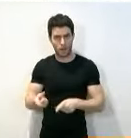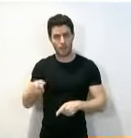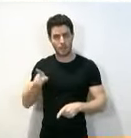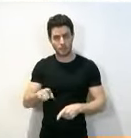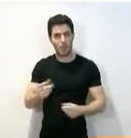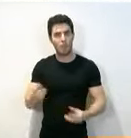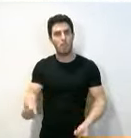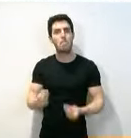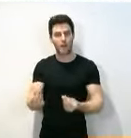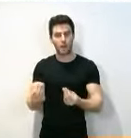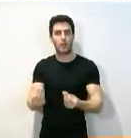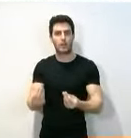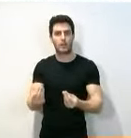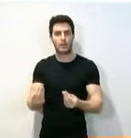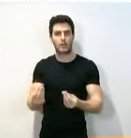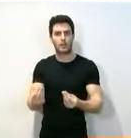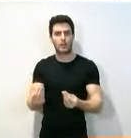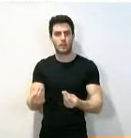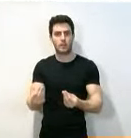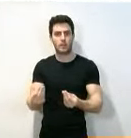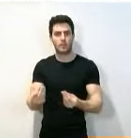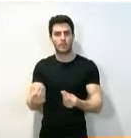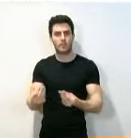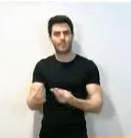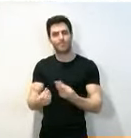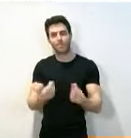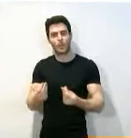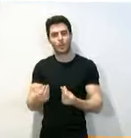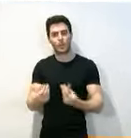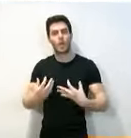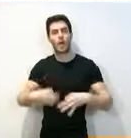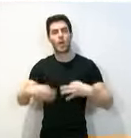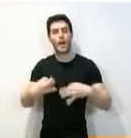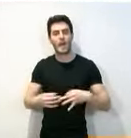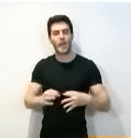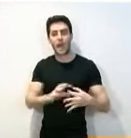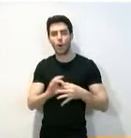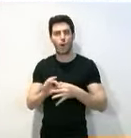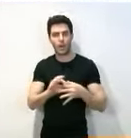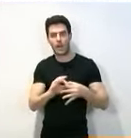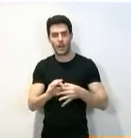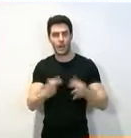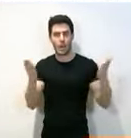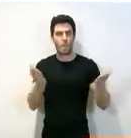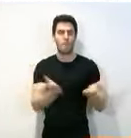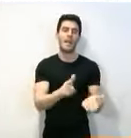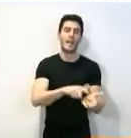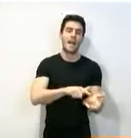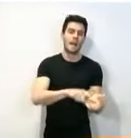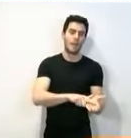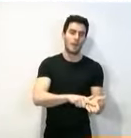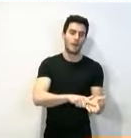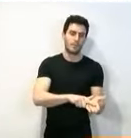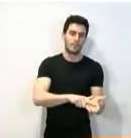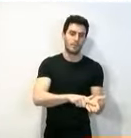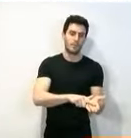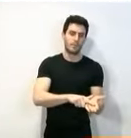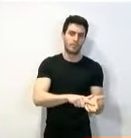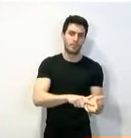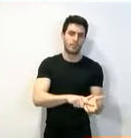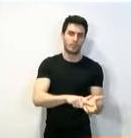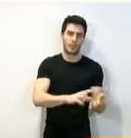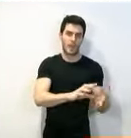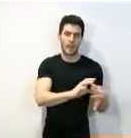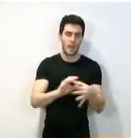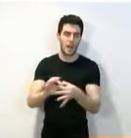que mejorar esa coherencia, esa conciliación entre el Valle de la Lengua y el